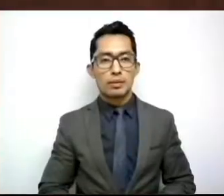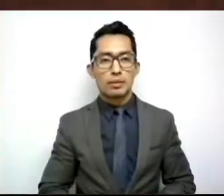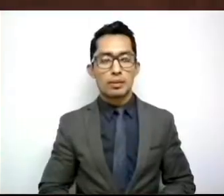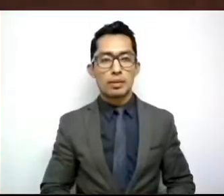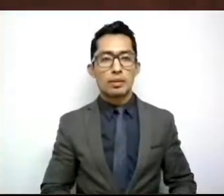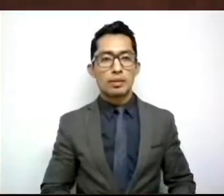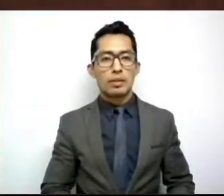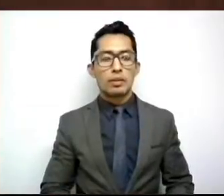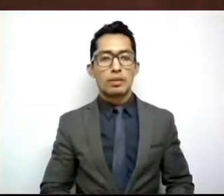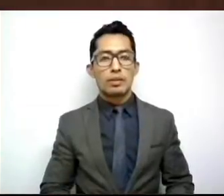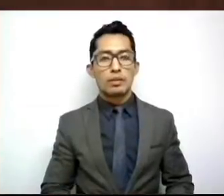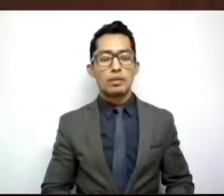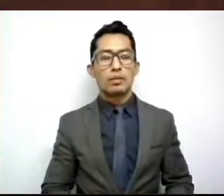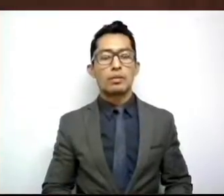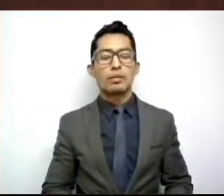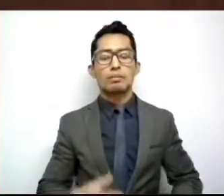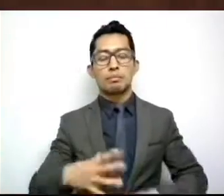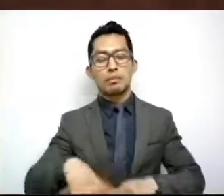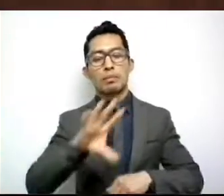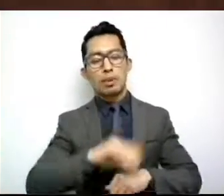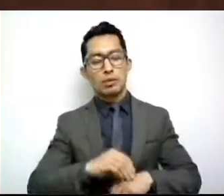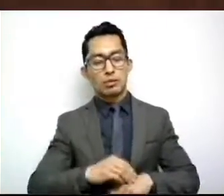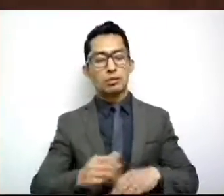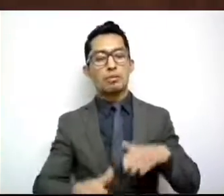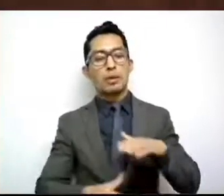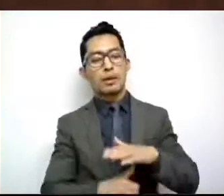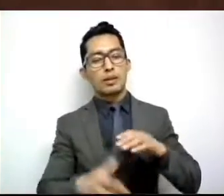Con el permiso de la mesa directiva,